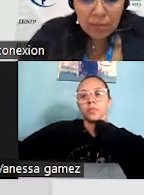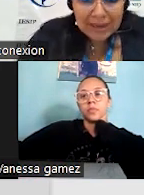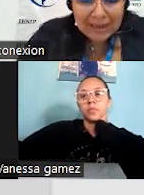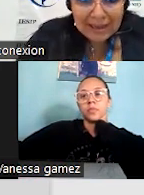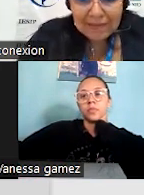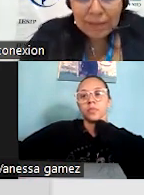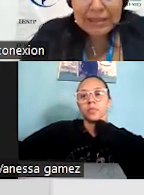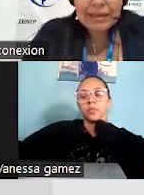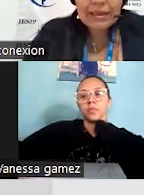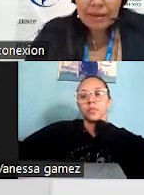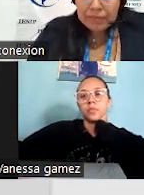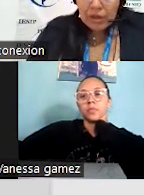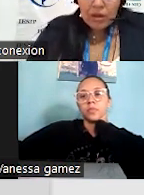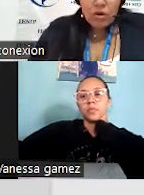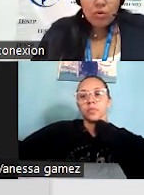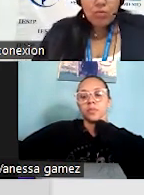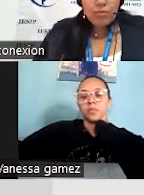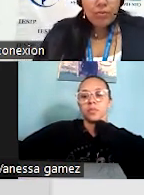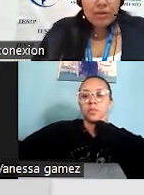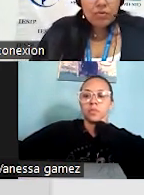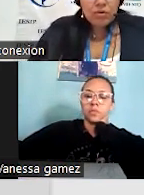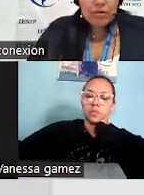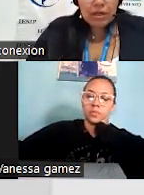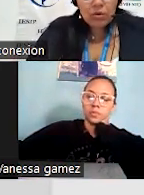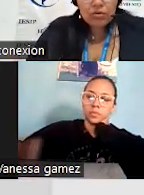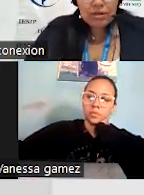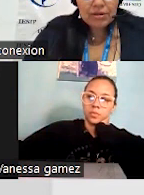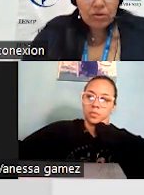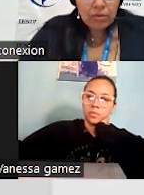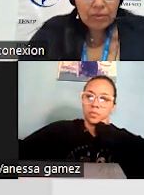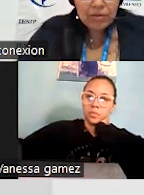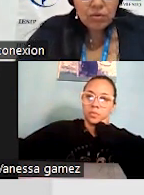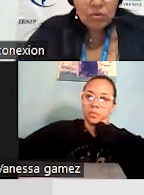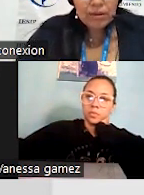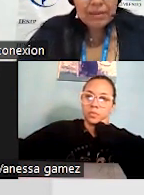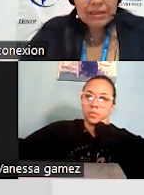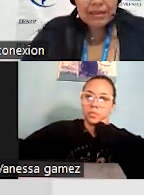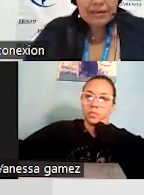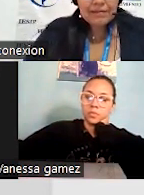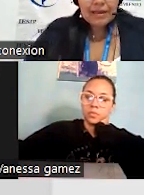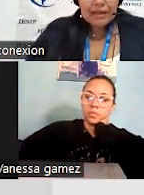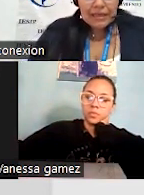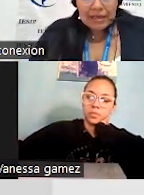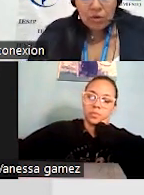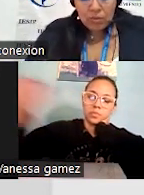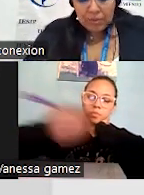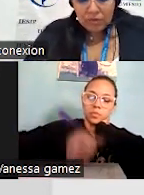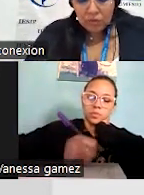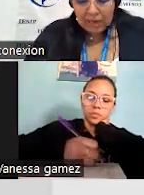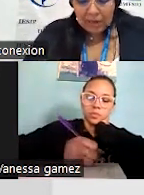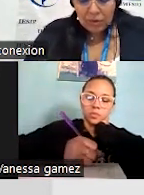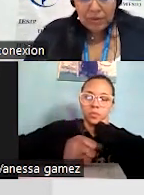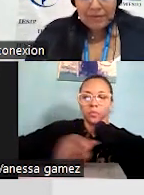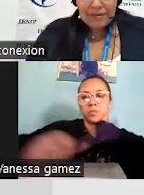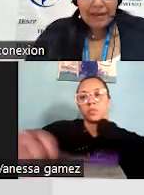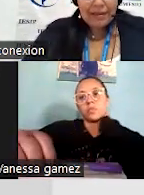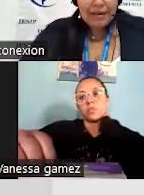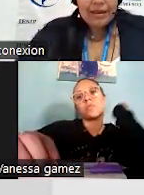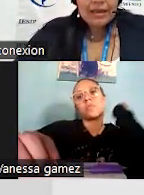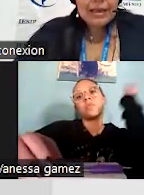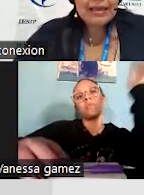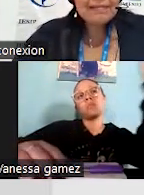evaluación para esta materia. Como hemos visto en otras, como han visto en otras materias y como han visto en la